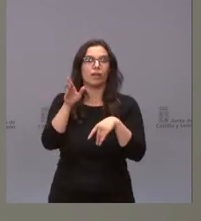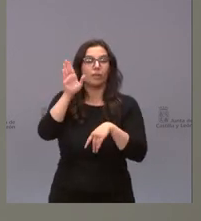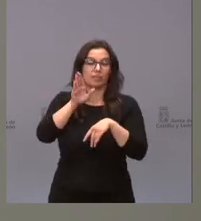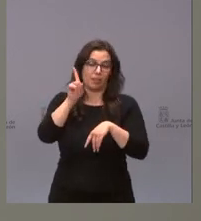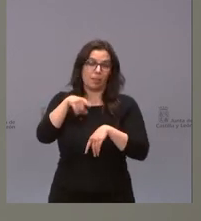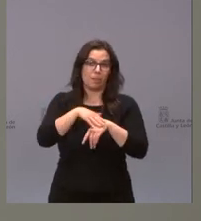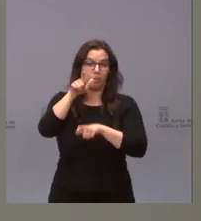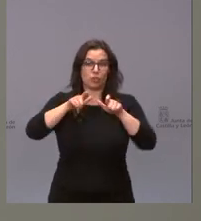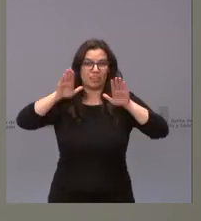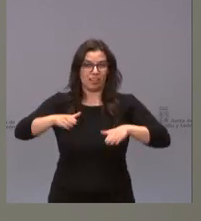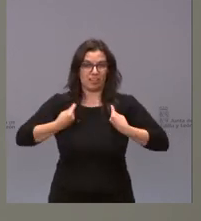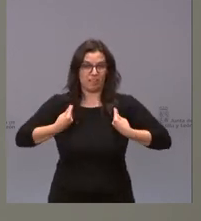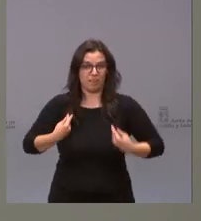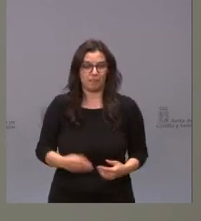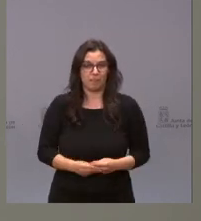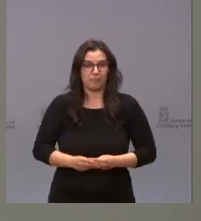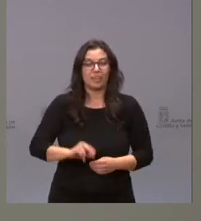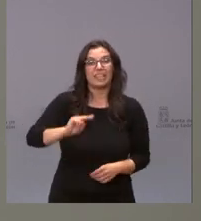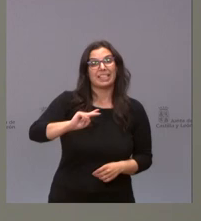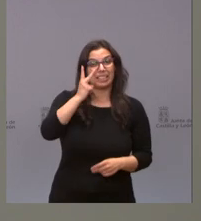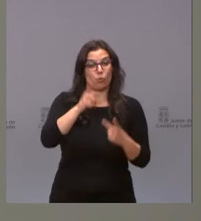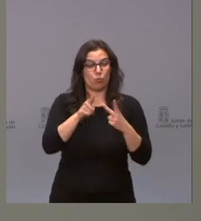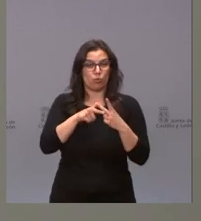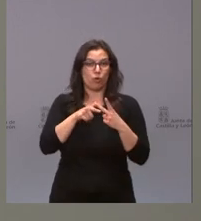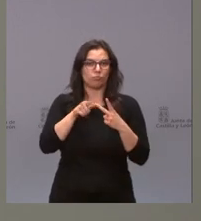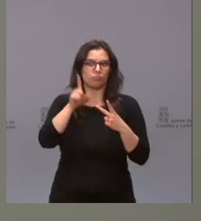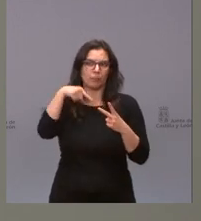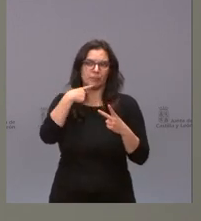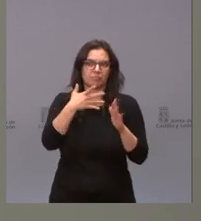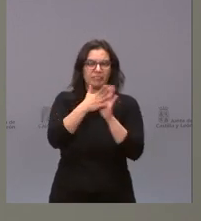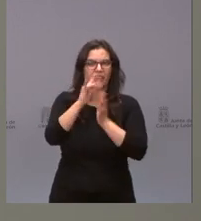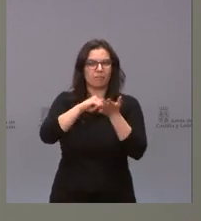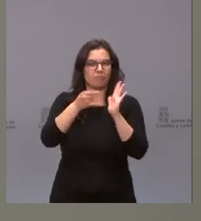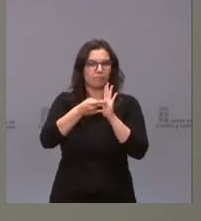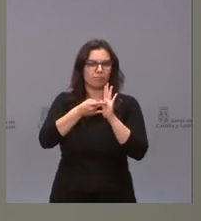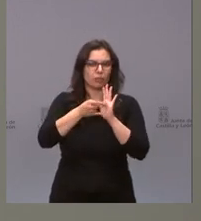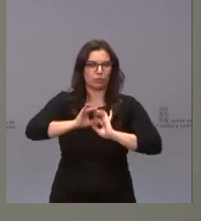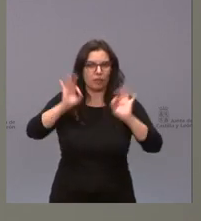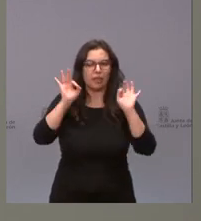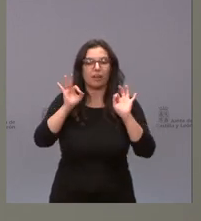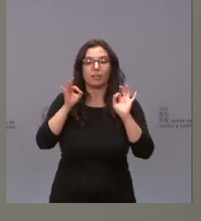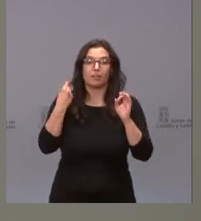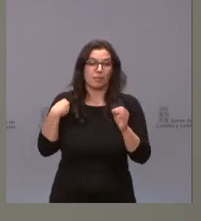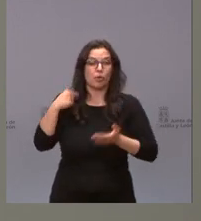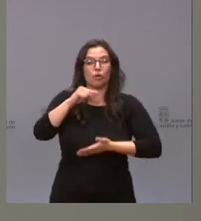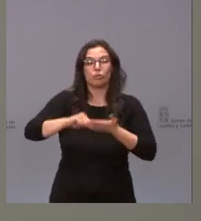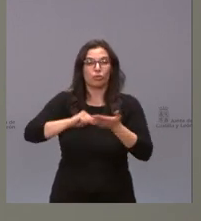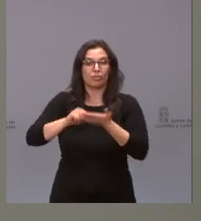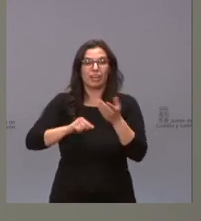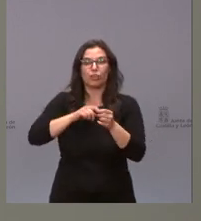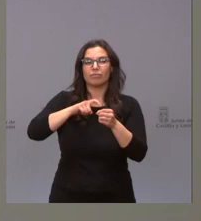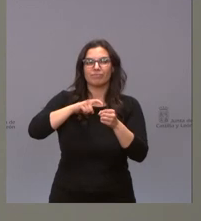población. El segundo de los aspectos que hace de este programa un proyecto singular tiene que ver con la naturaleza de los trabajos que se realizan.